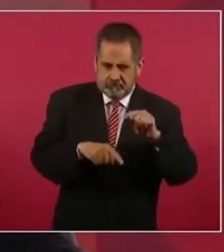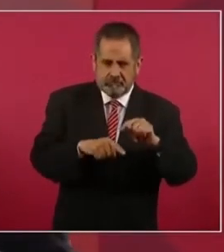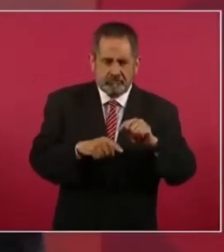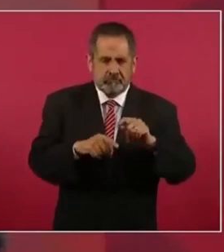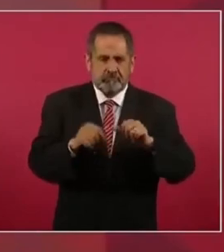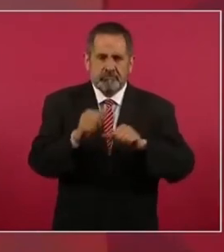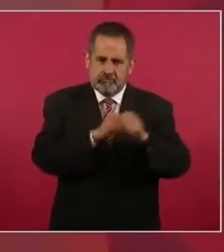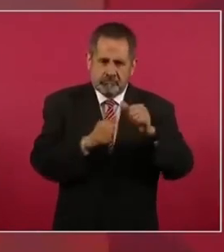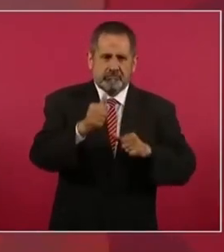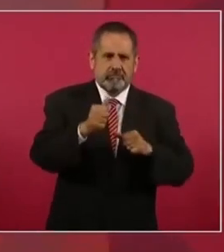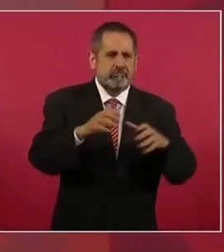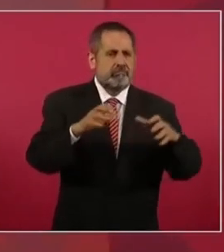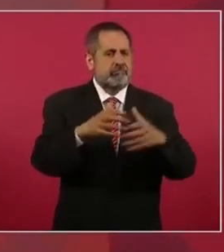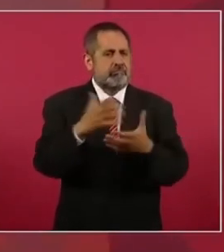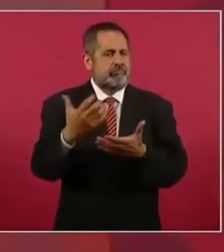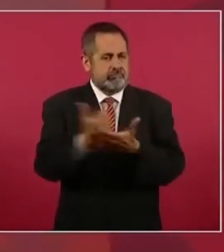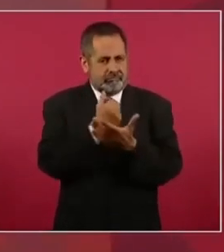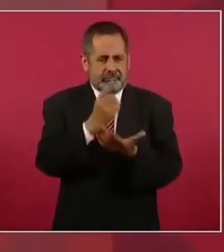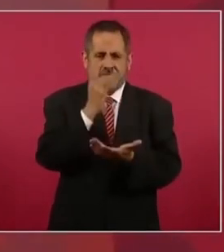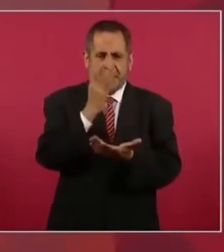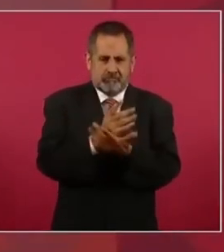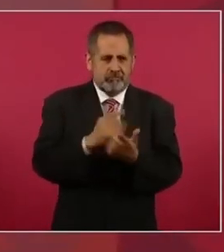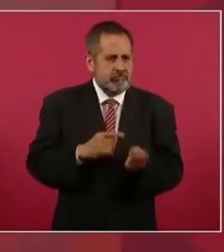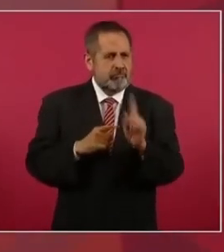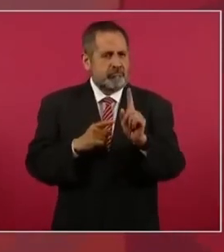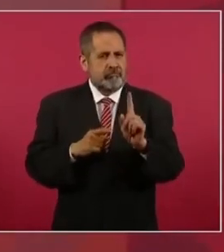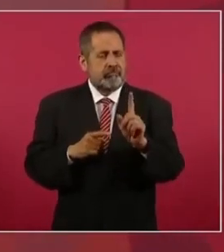y que quedara como candidato único